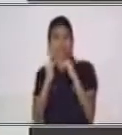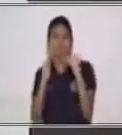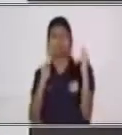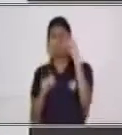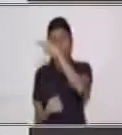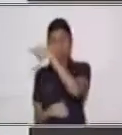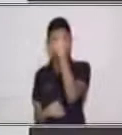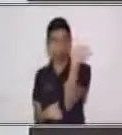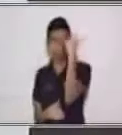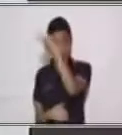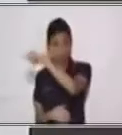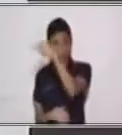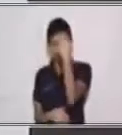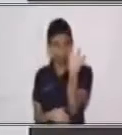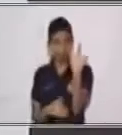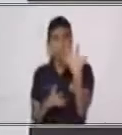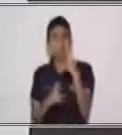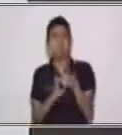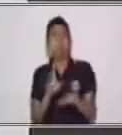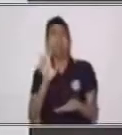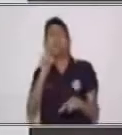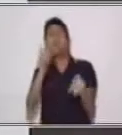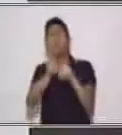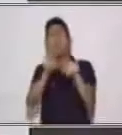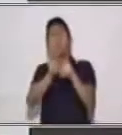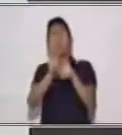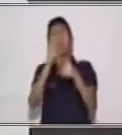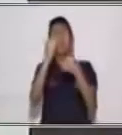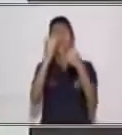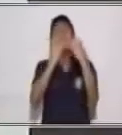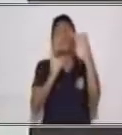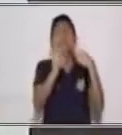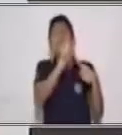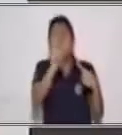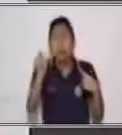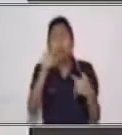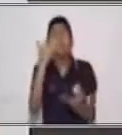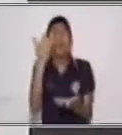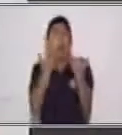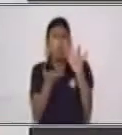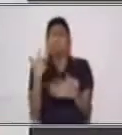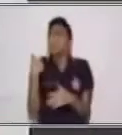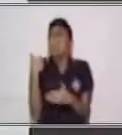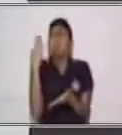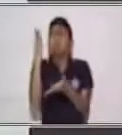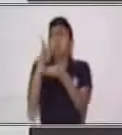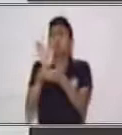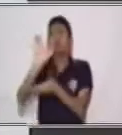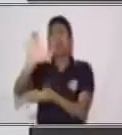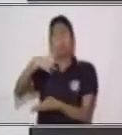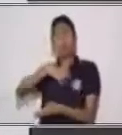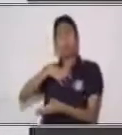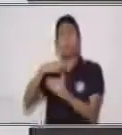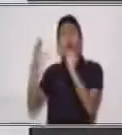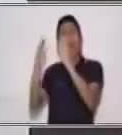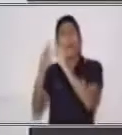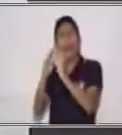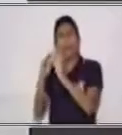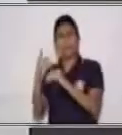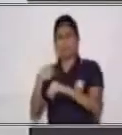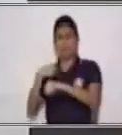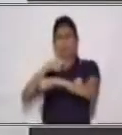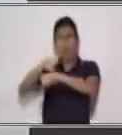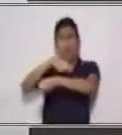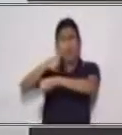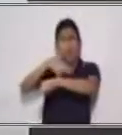Todos los fines de semana. A veces, yo voy a su casa, paso mucho tiempo